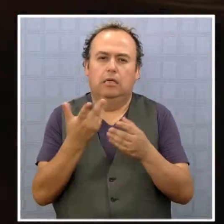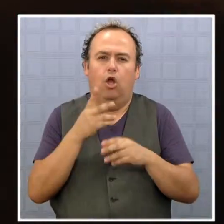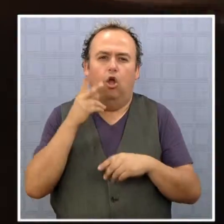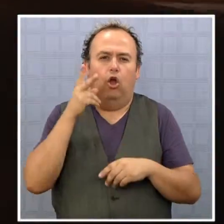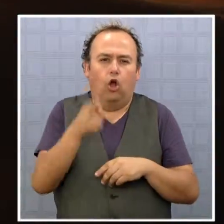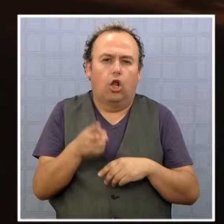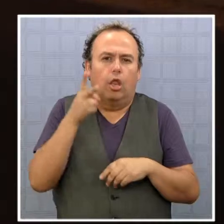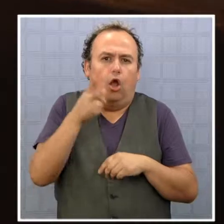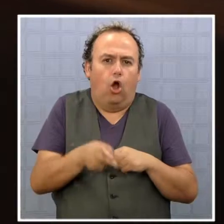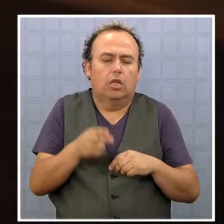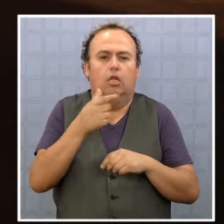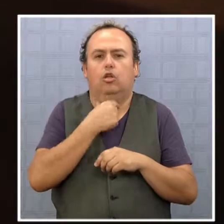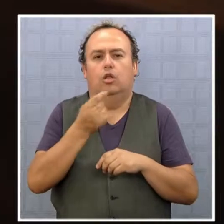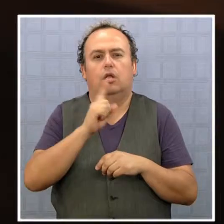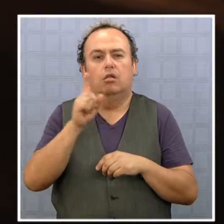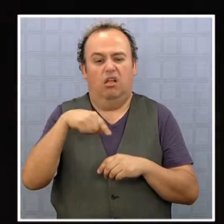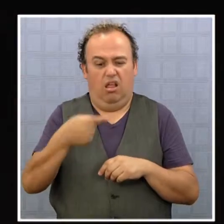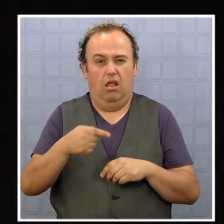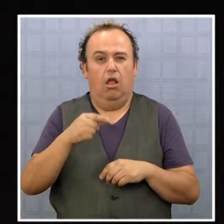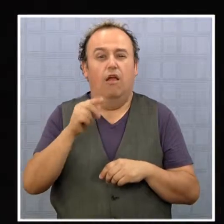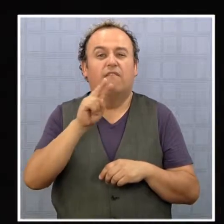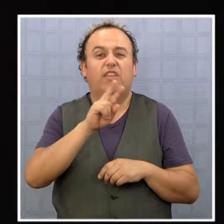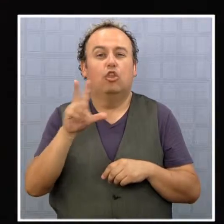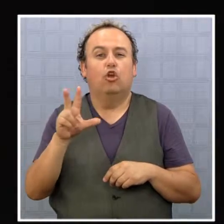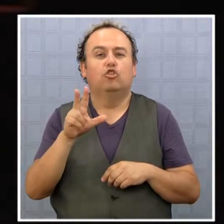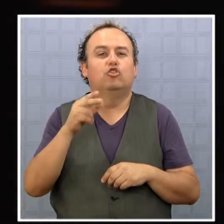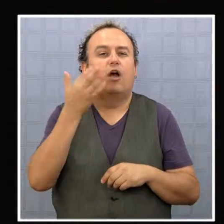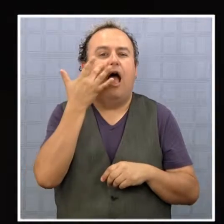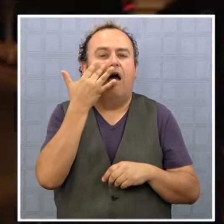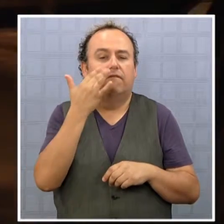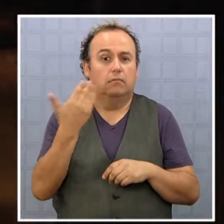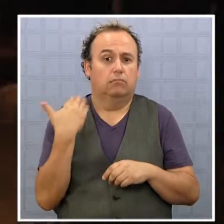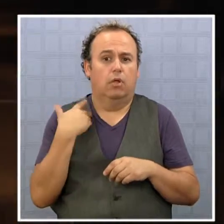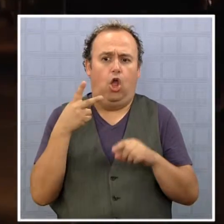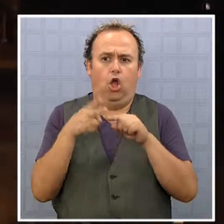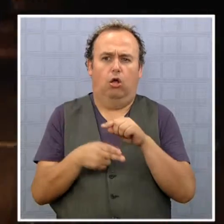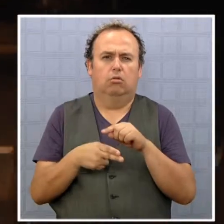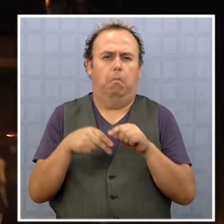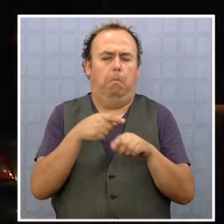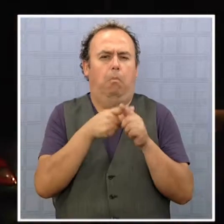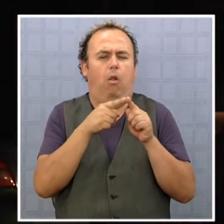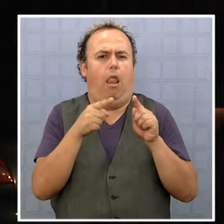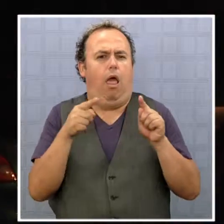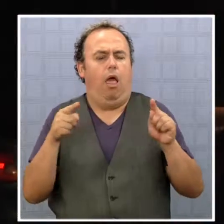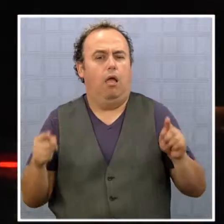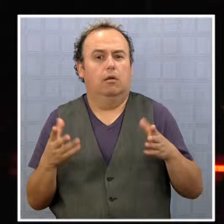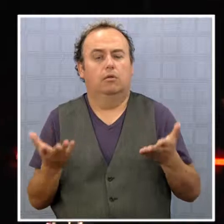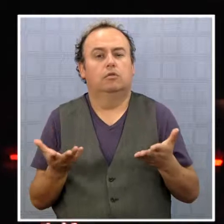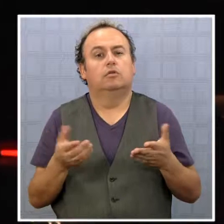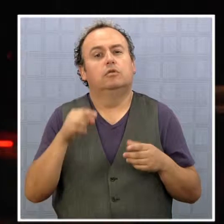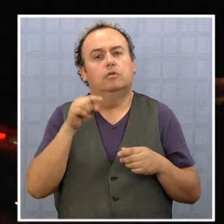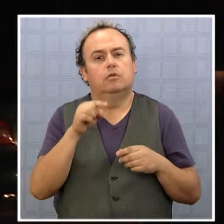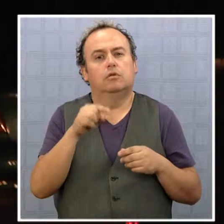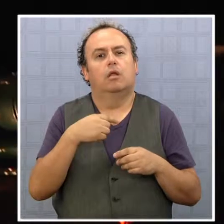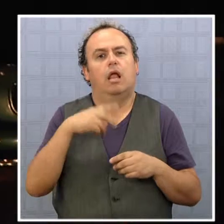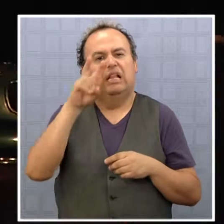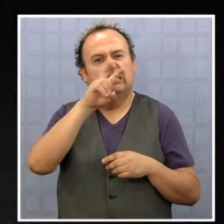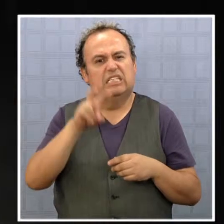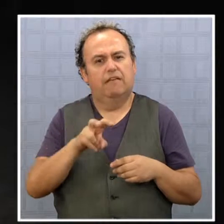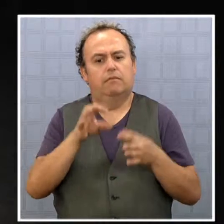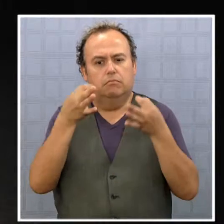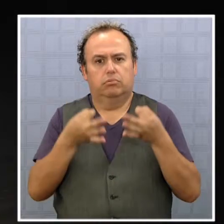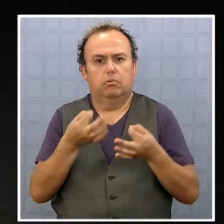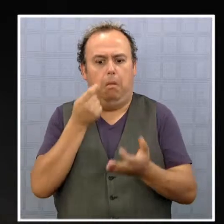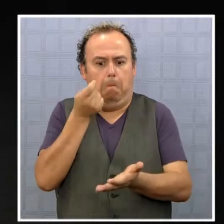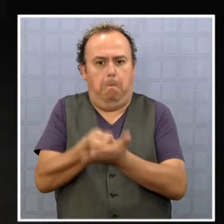cortes tan prolongados como el que pasamos el 28 de abril pasado. El derecho principal de los consumidores es el de recibir un servicio adecuado a los